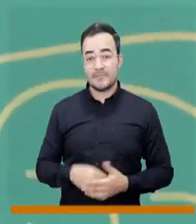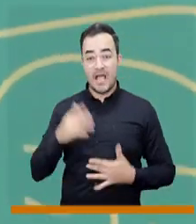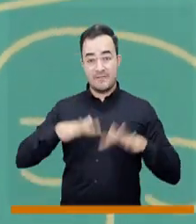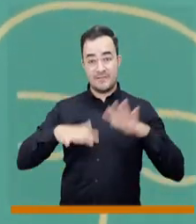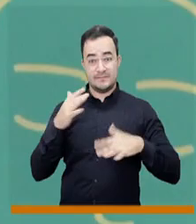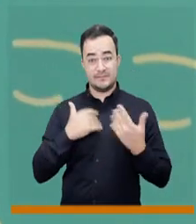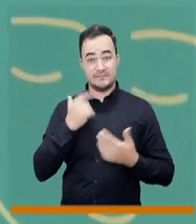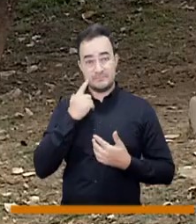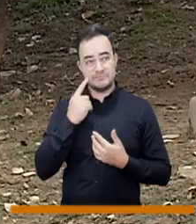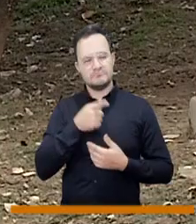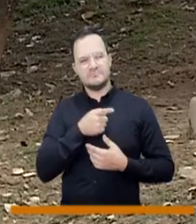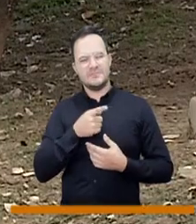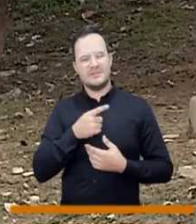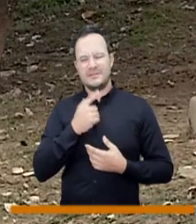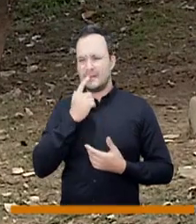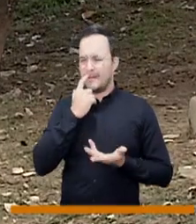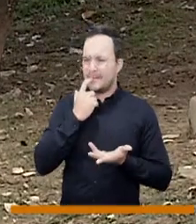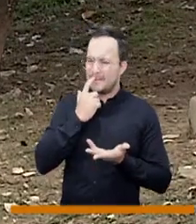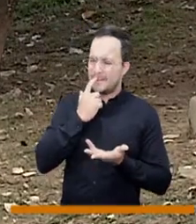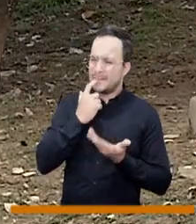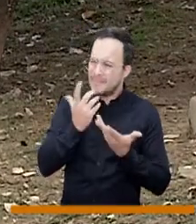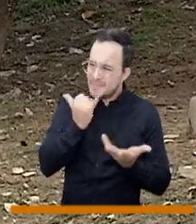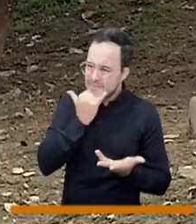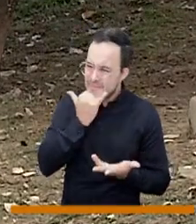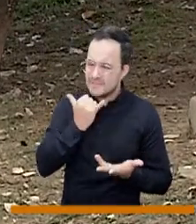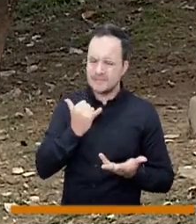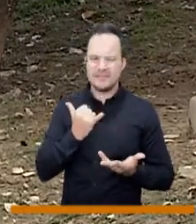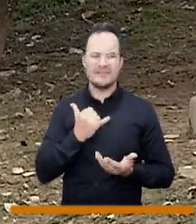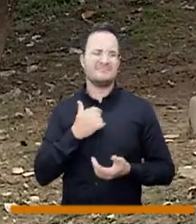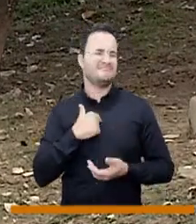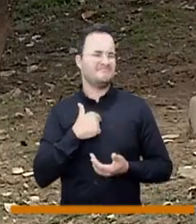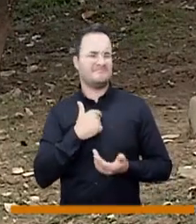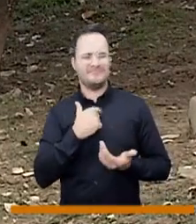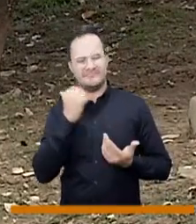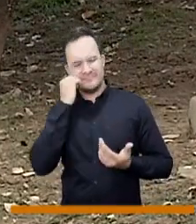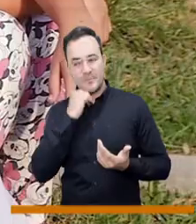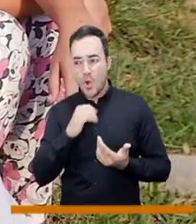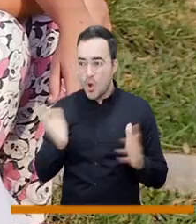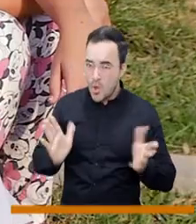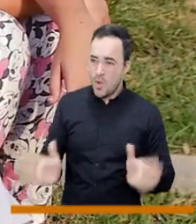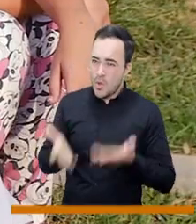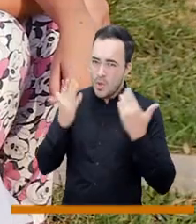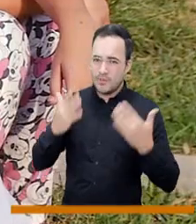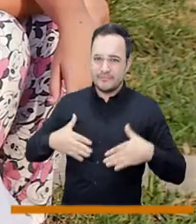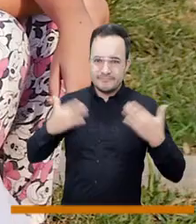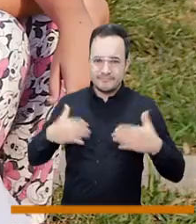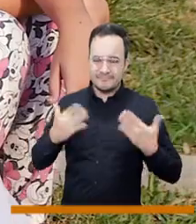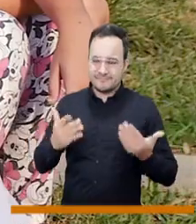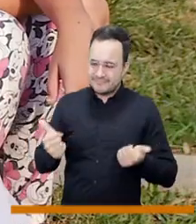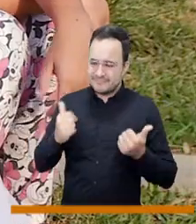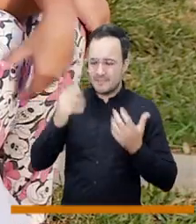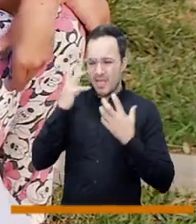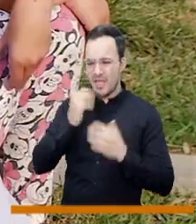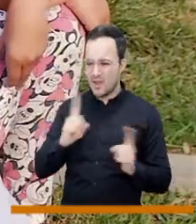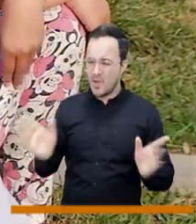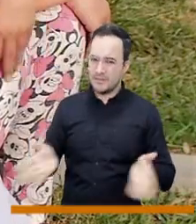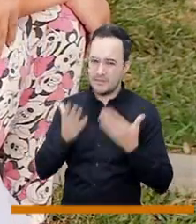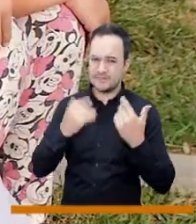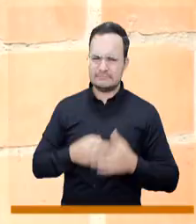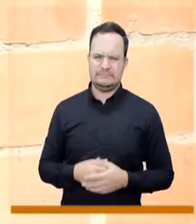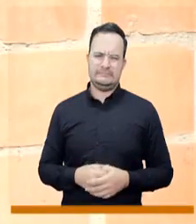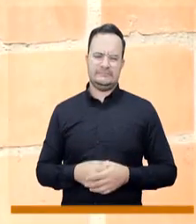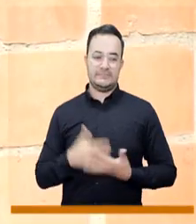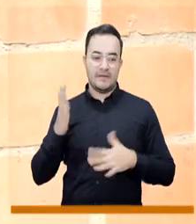de una conducta suicida. A veces damos de porcentaje que la persona no debería estar triste o damos respuestas como no estés triste,